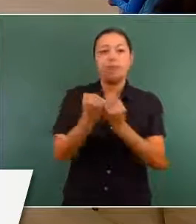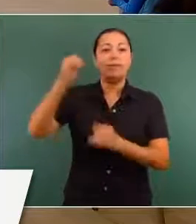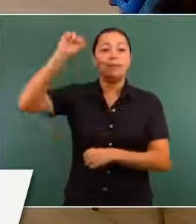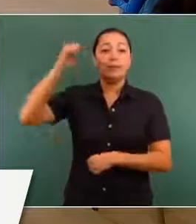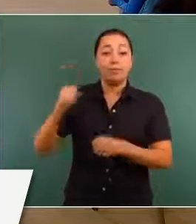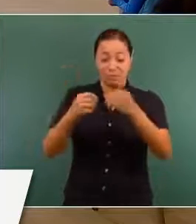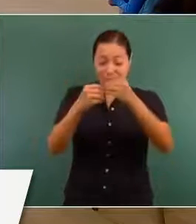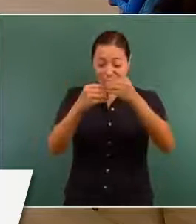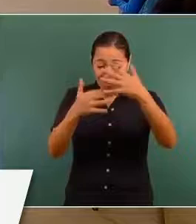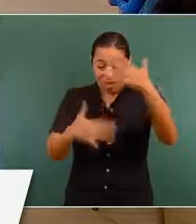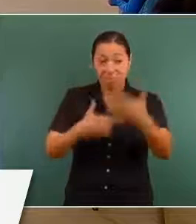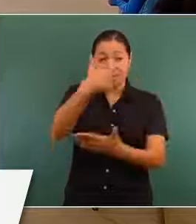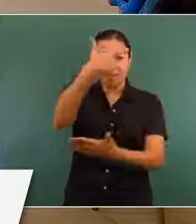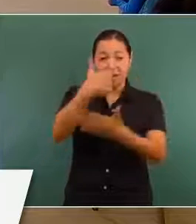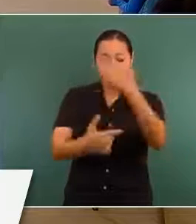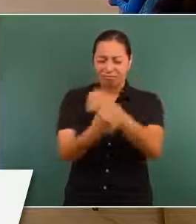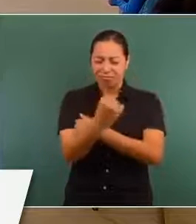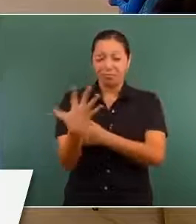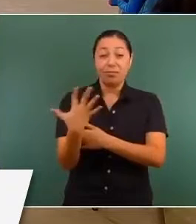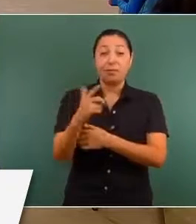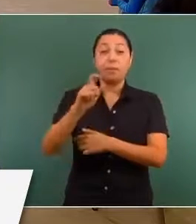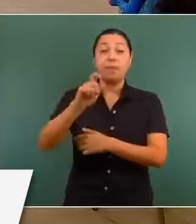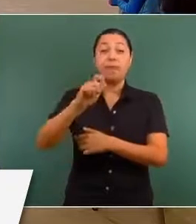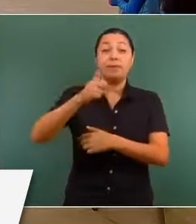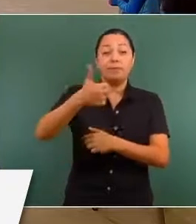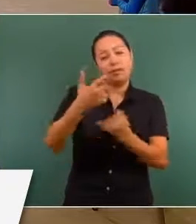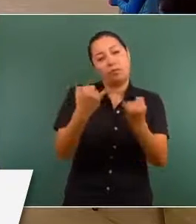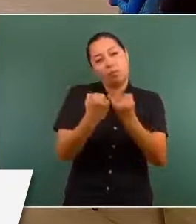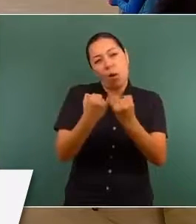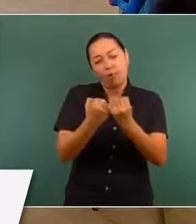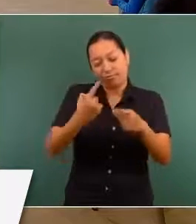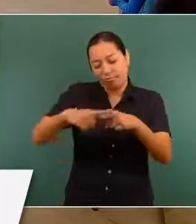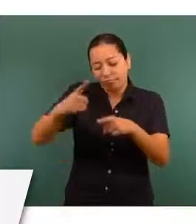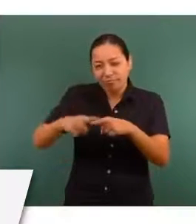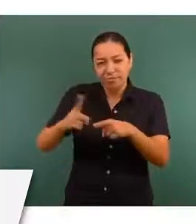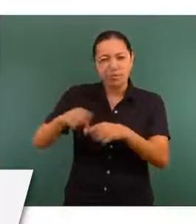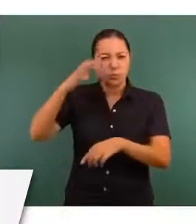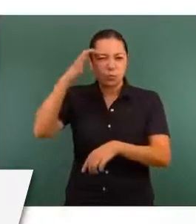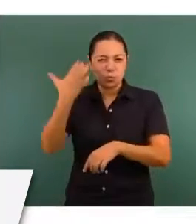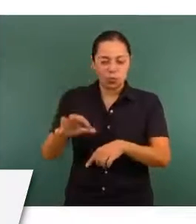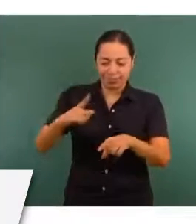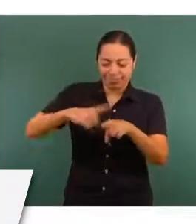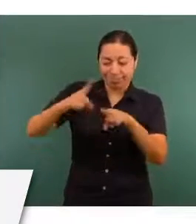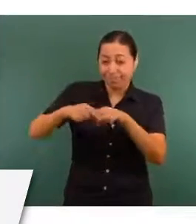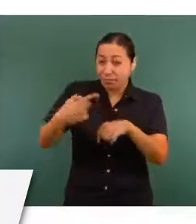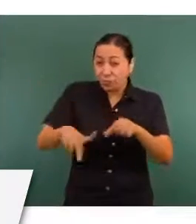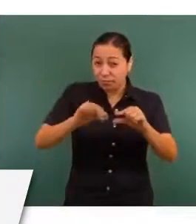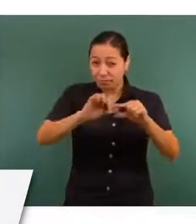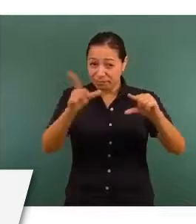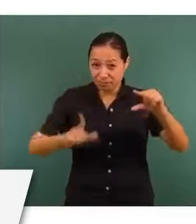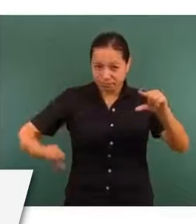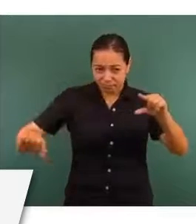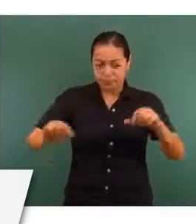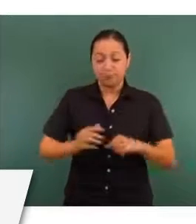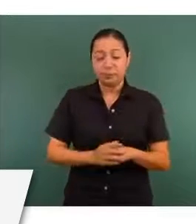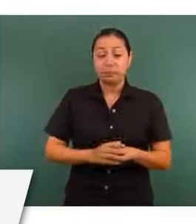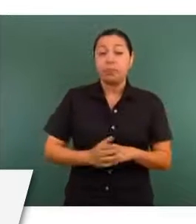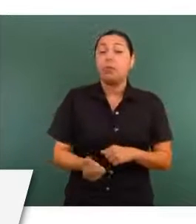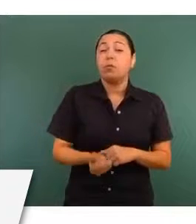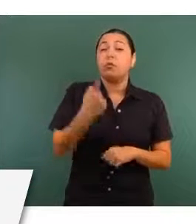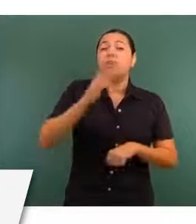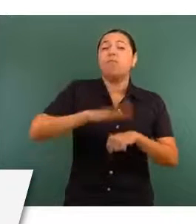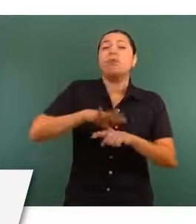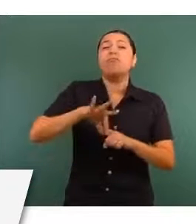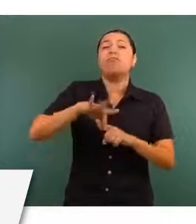lugar 26 en incidencia delictiva en el país. Una de las razones más importantes de estos resultados,